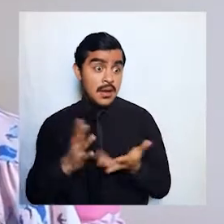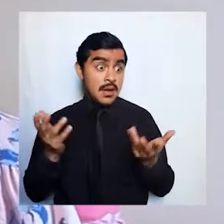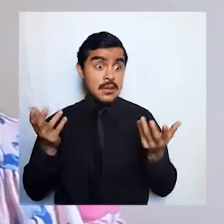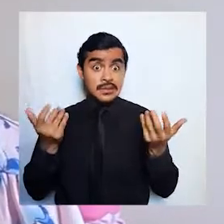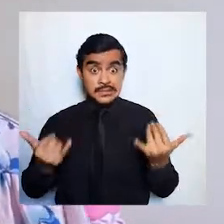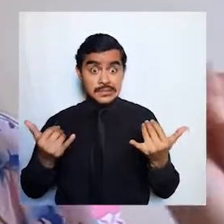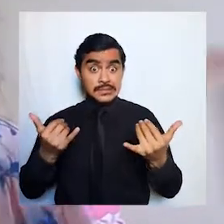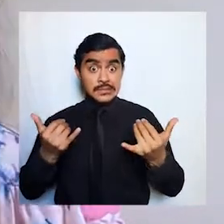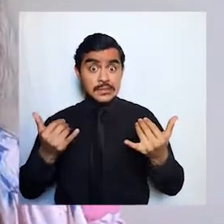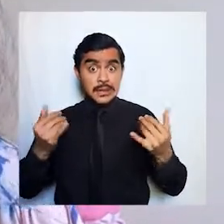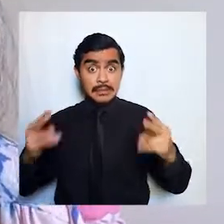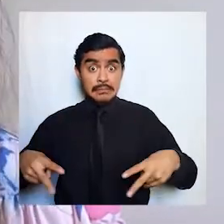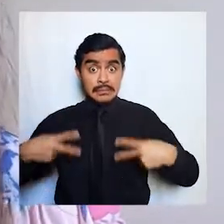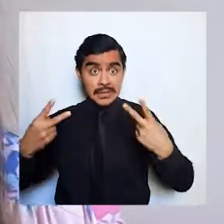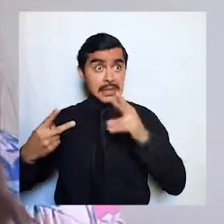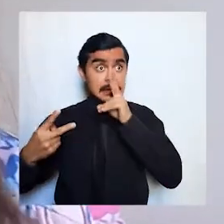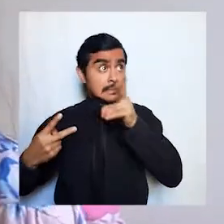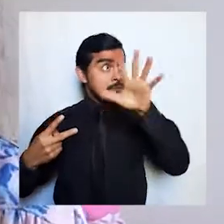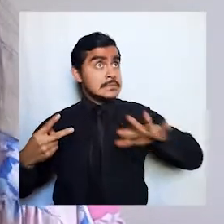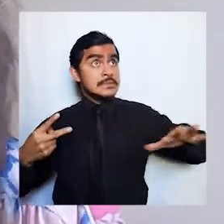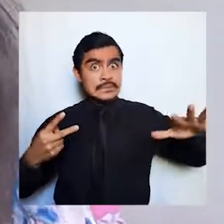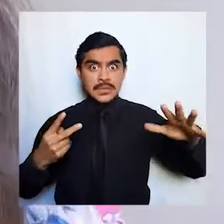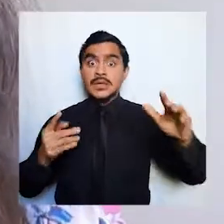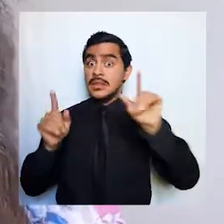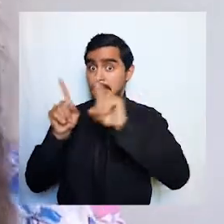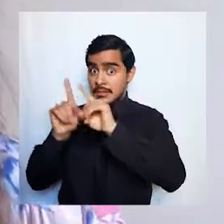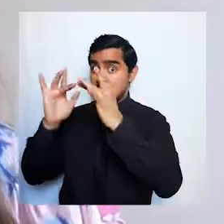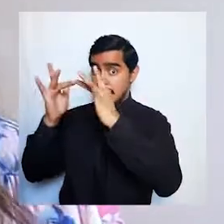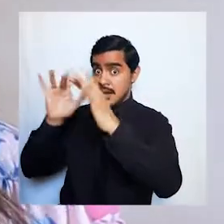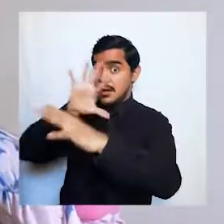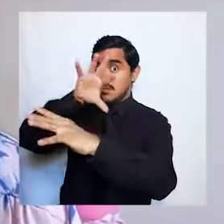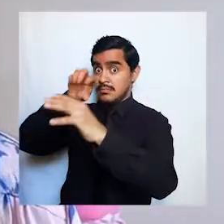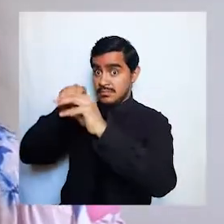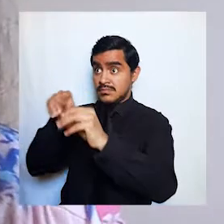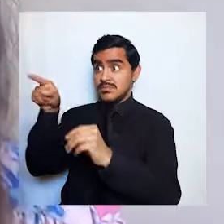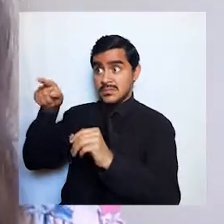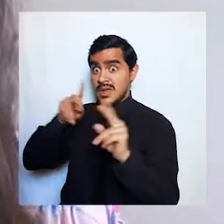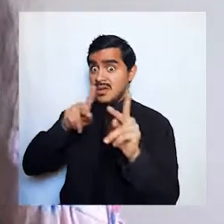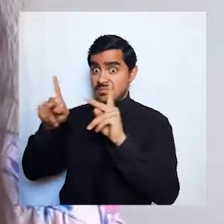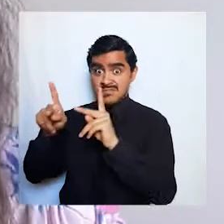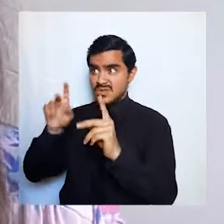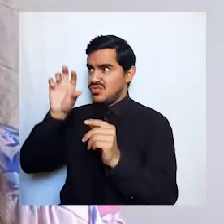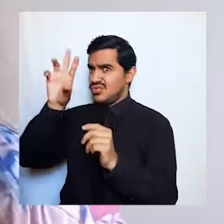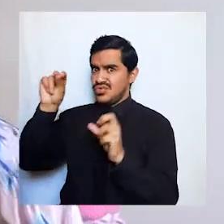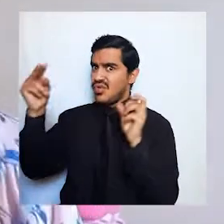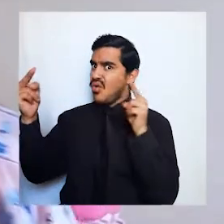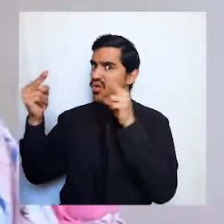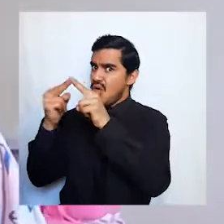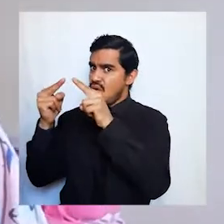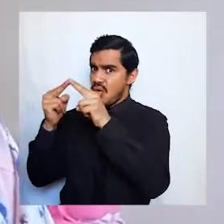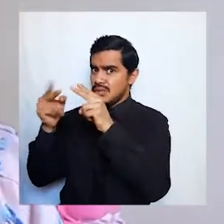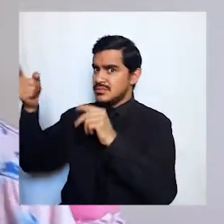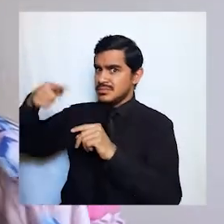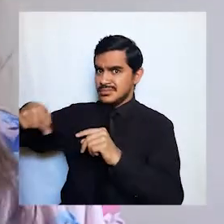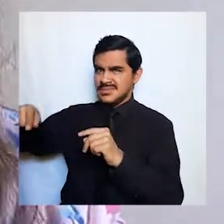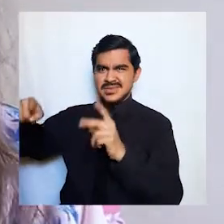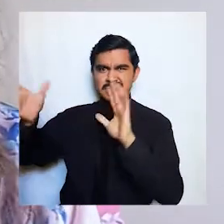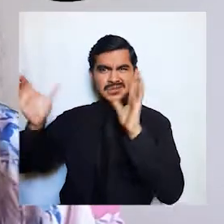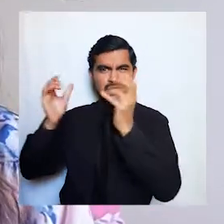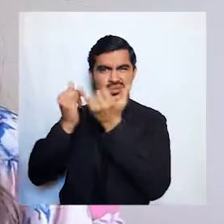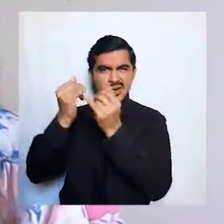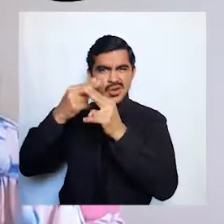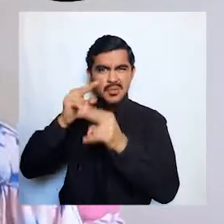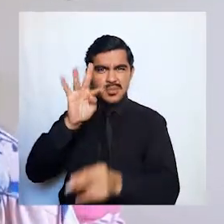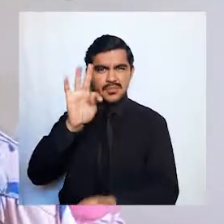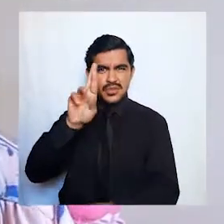como en la vida real también en los medios digitales o sea en internet hay personas muy desconocidas y esto que significa que son como